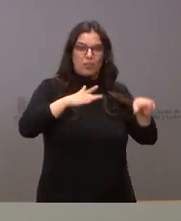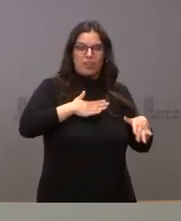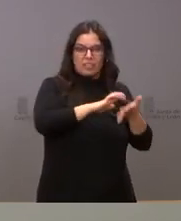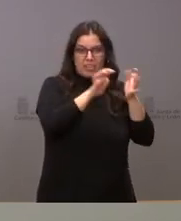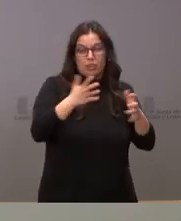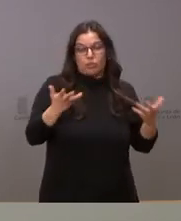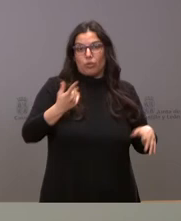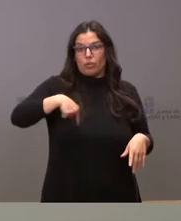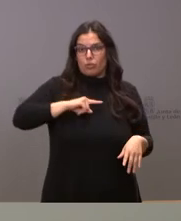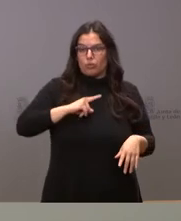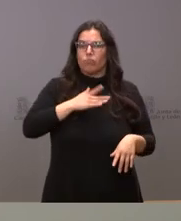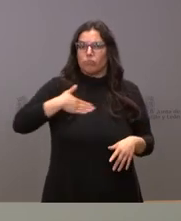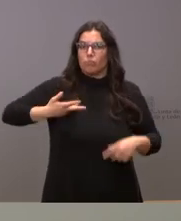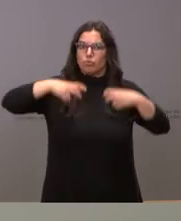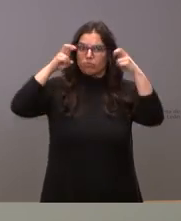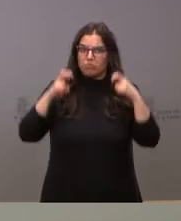por tanto estamos dispuestos a sentarnos